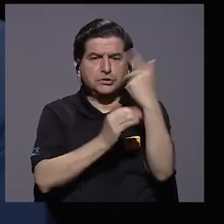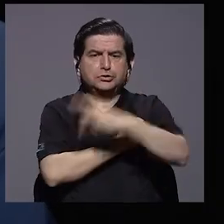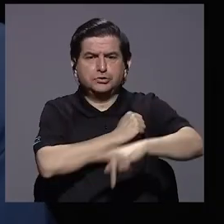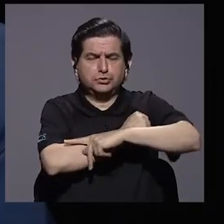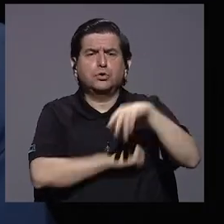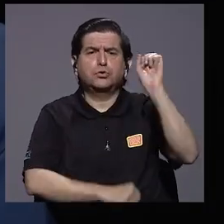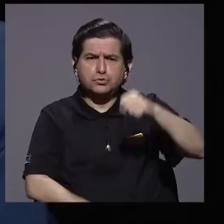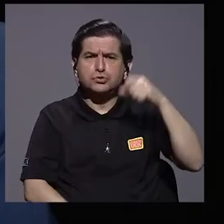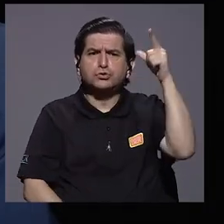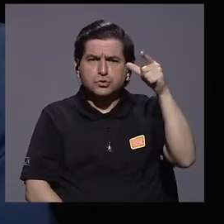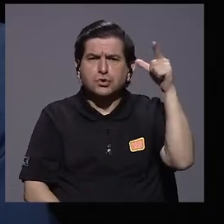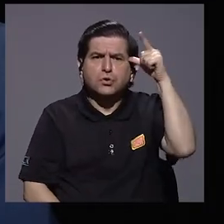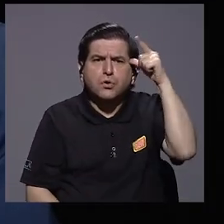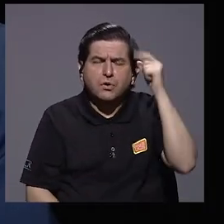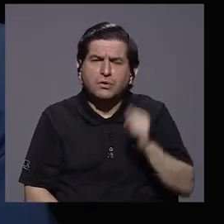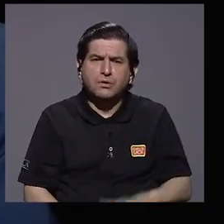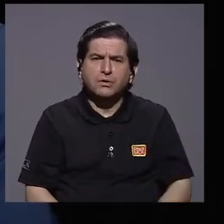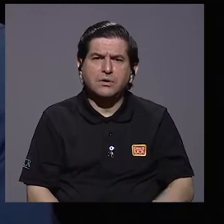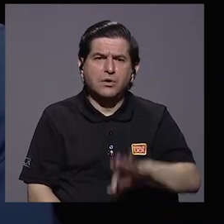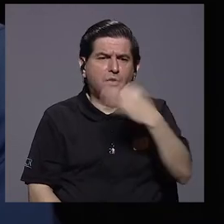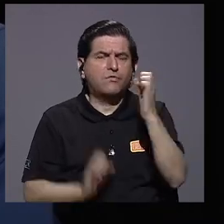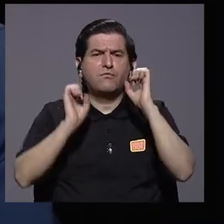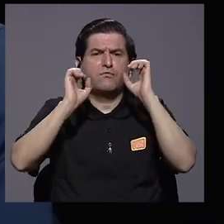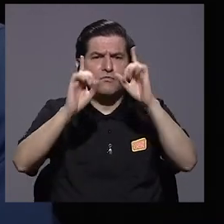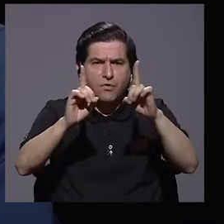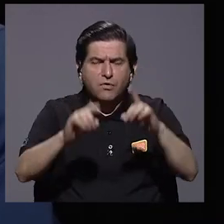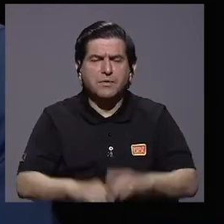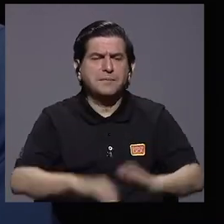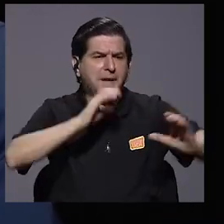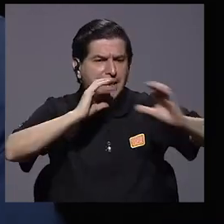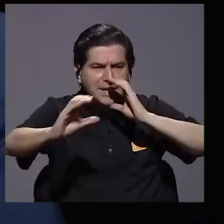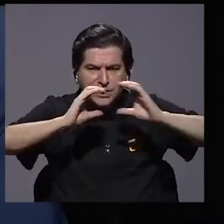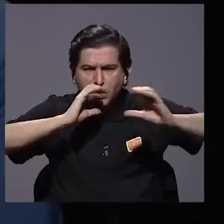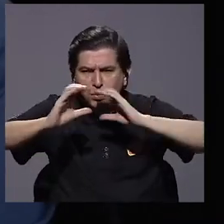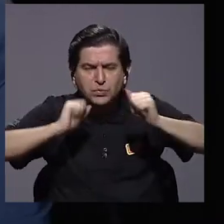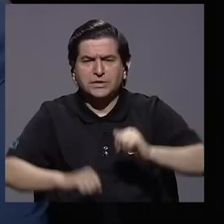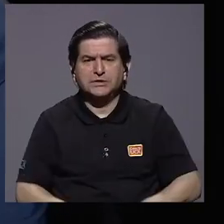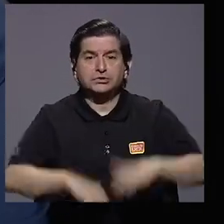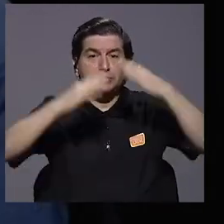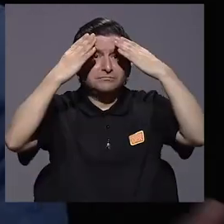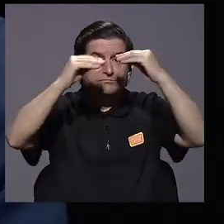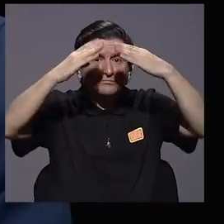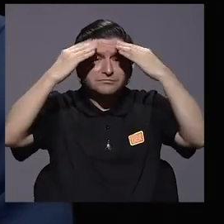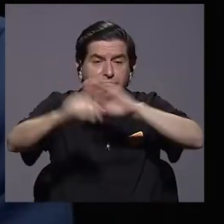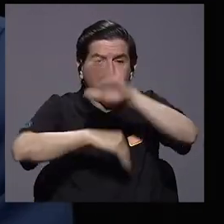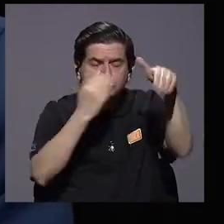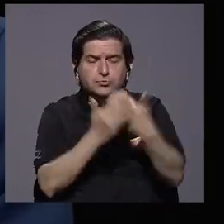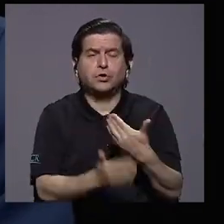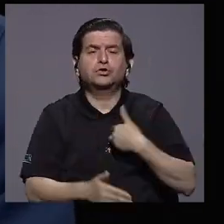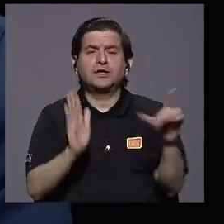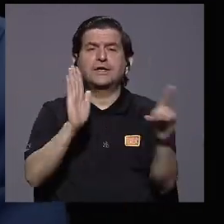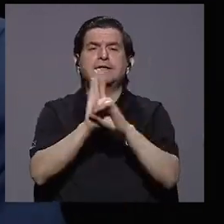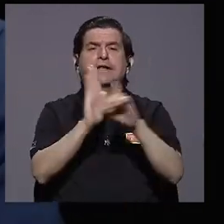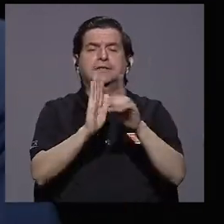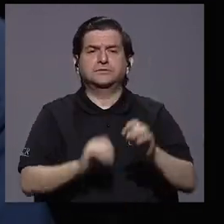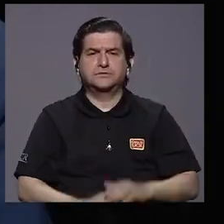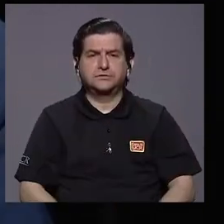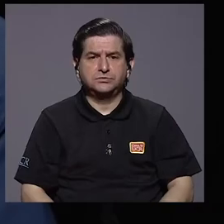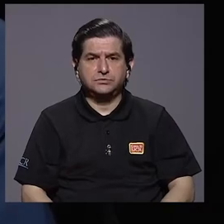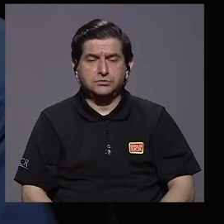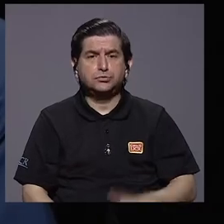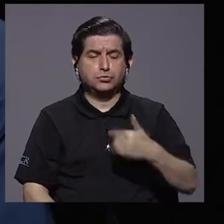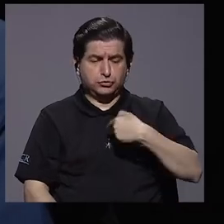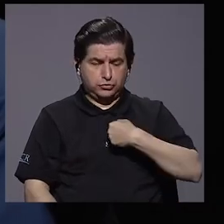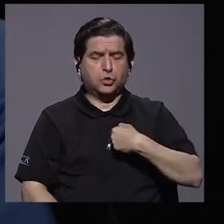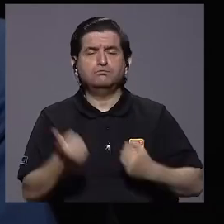Por supuesto, es un medio de educación, es un medio de comunicación y la información todos lo merecemos tener y por supuesto que contaría